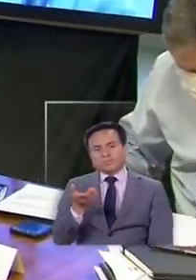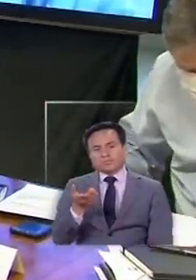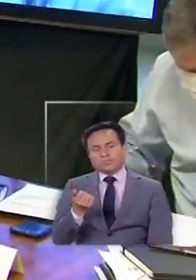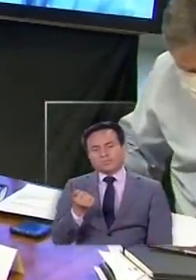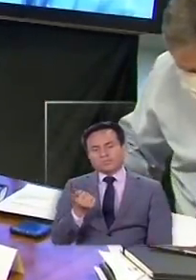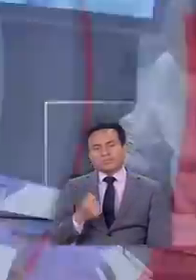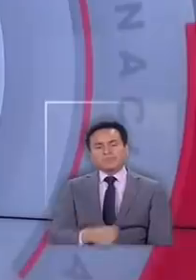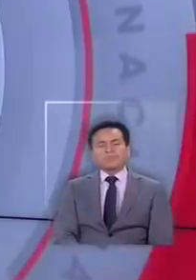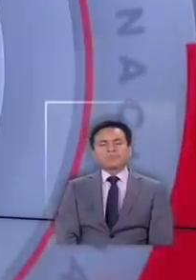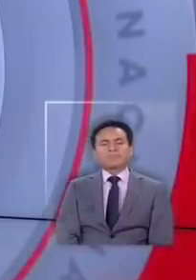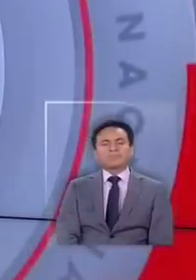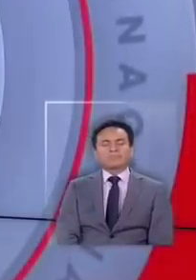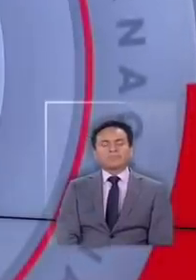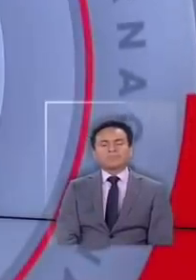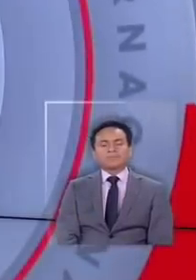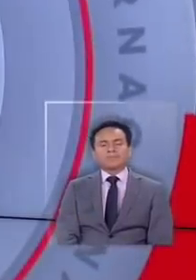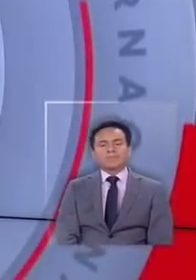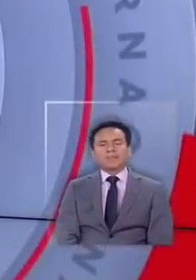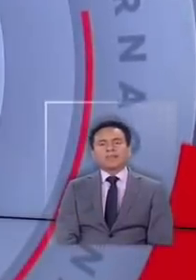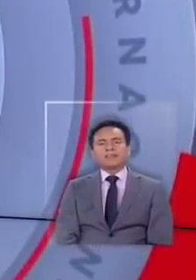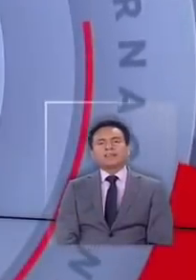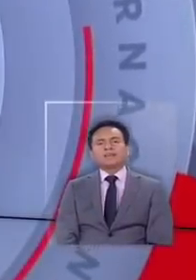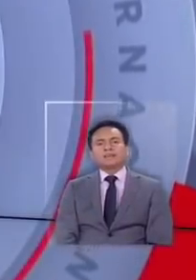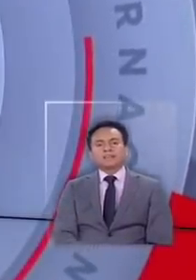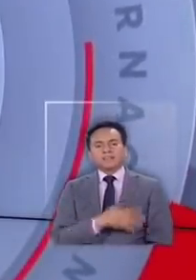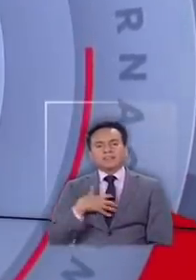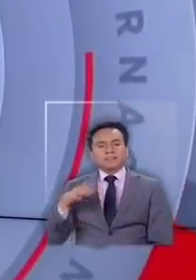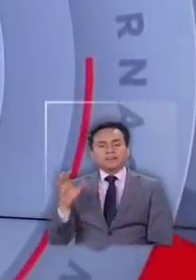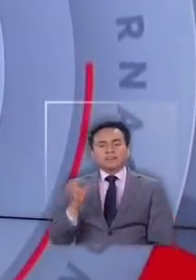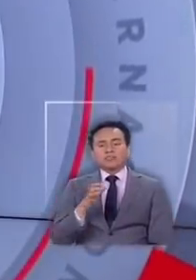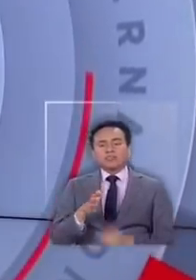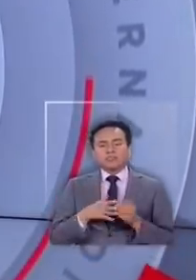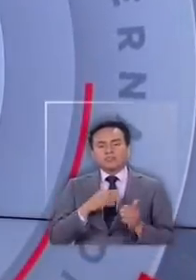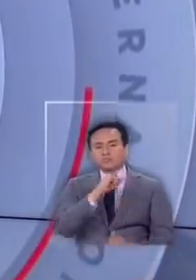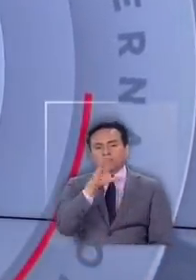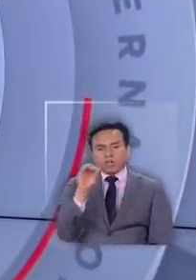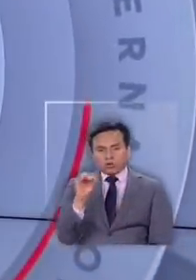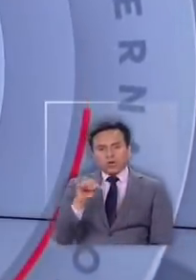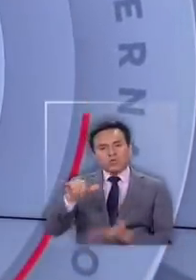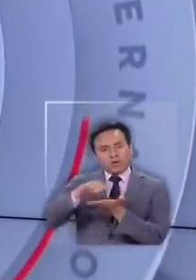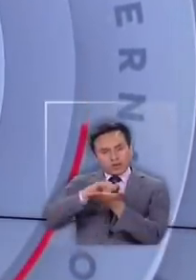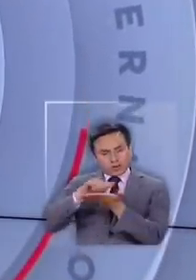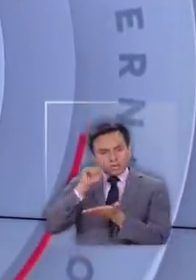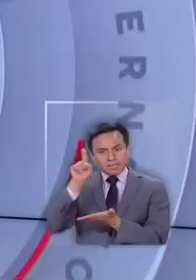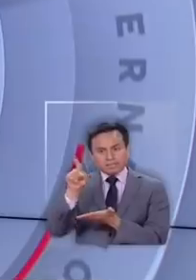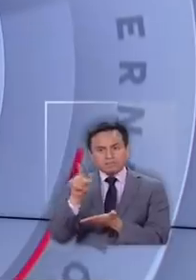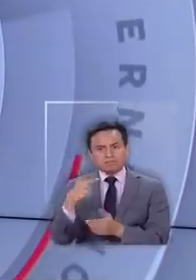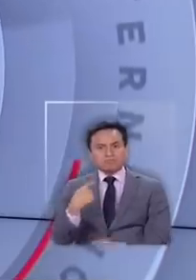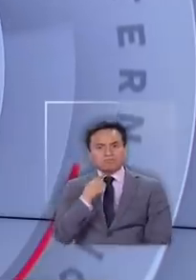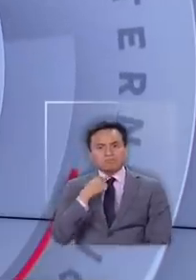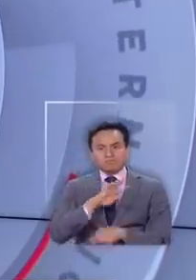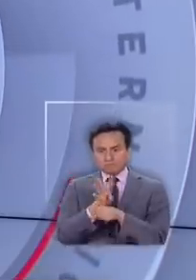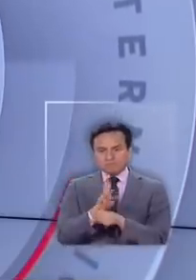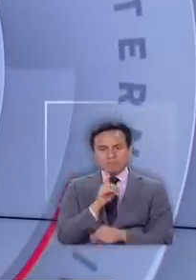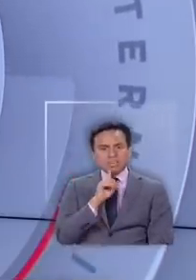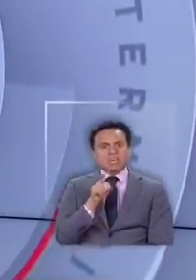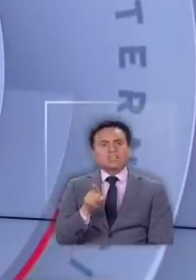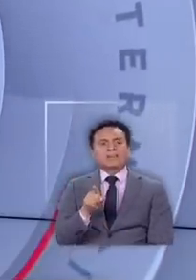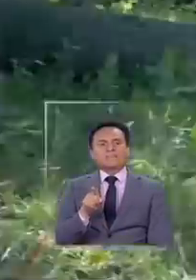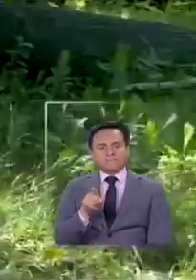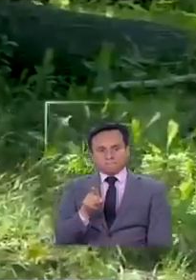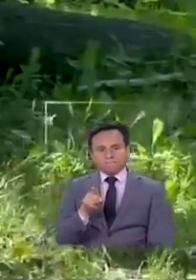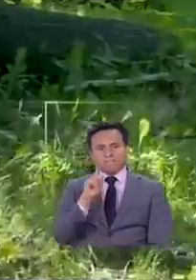una tigresa del zoológico del Bronx en Nueva York dio positivo de coronavirus